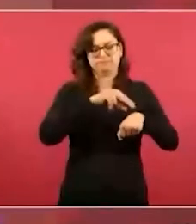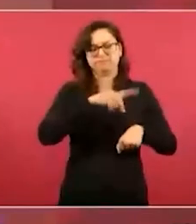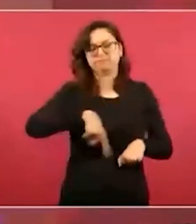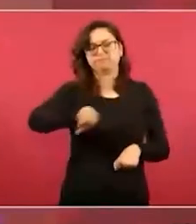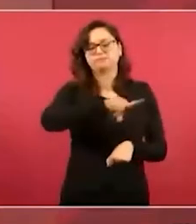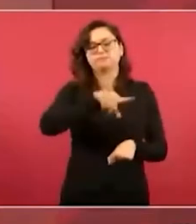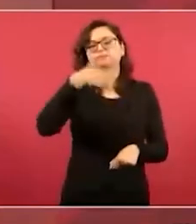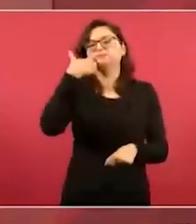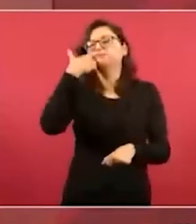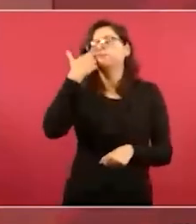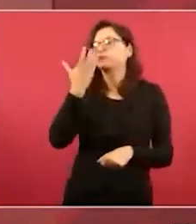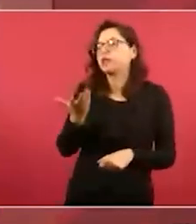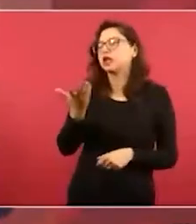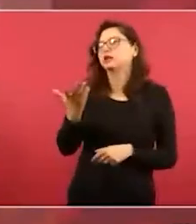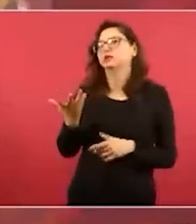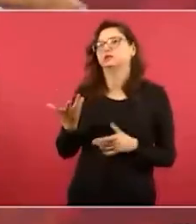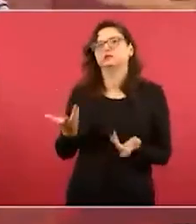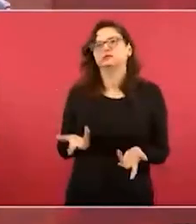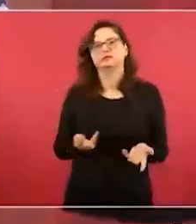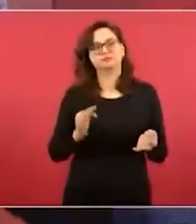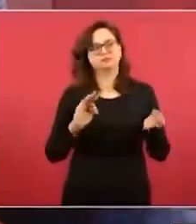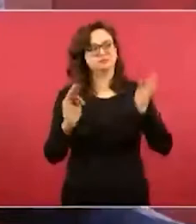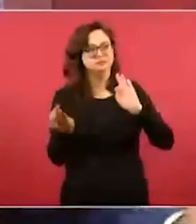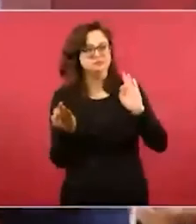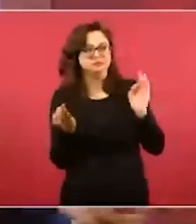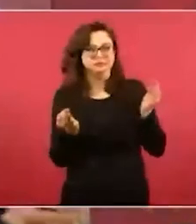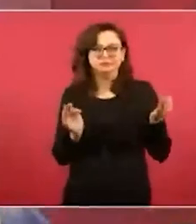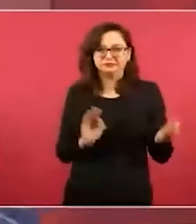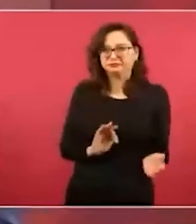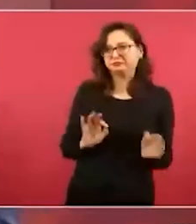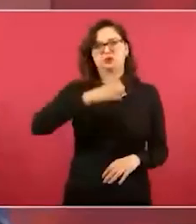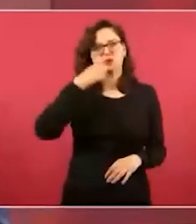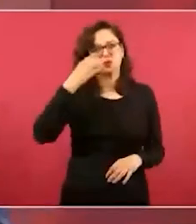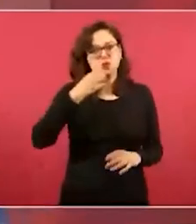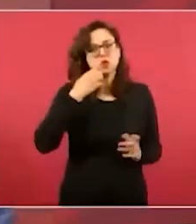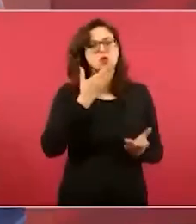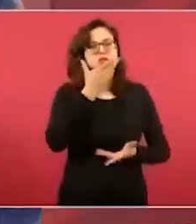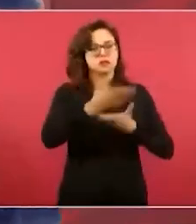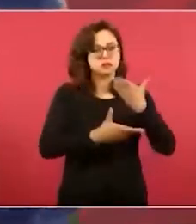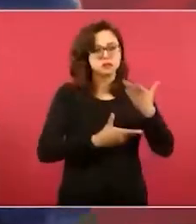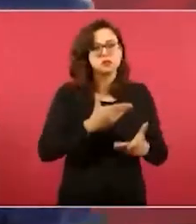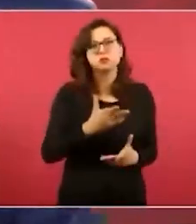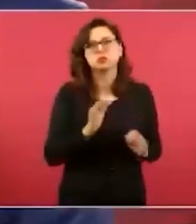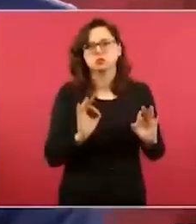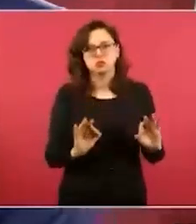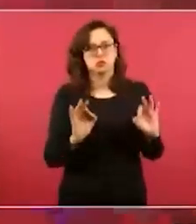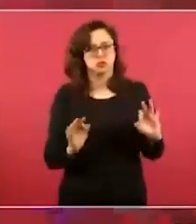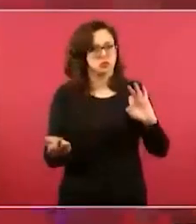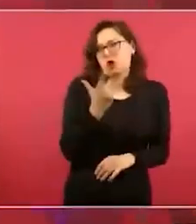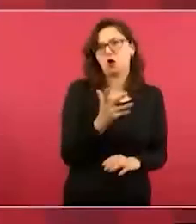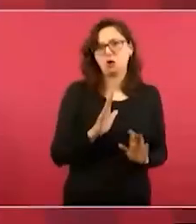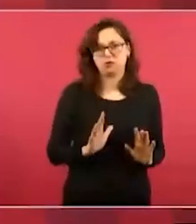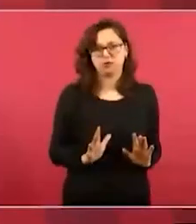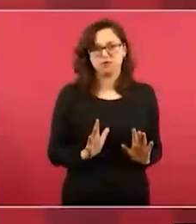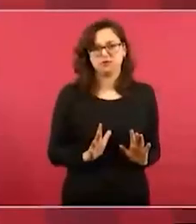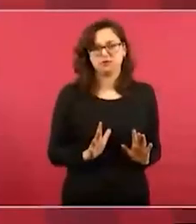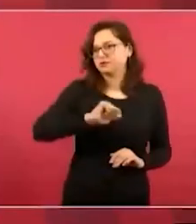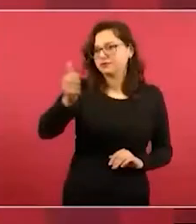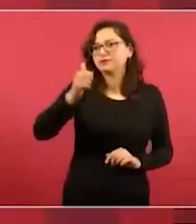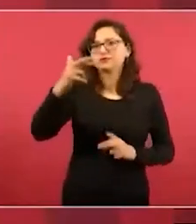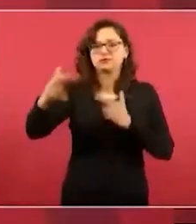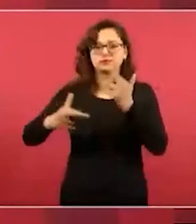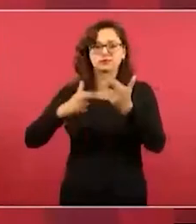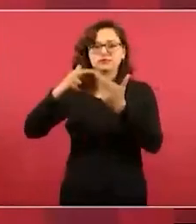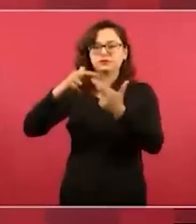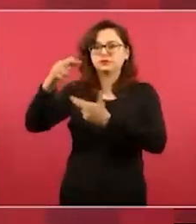hijos Puedan ir a la escuela Donde tengan servicios Pero si hay Regiones Me consta